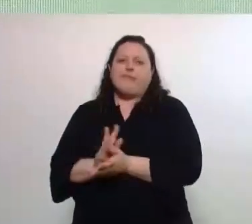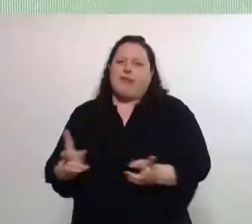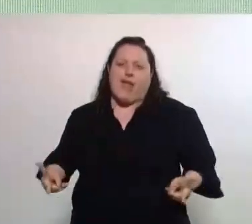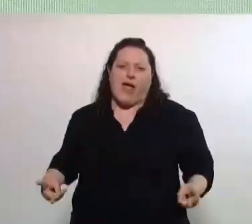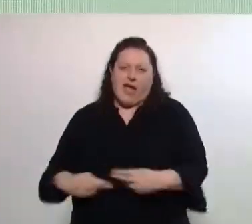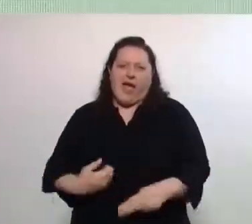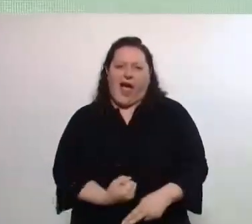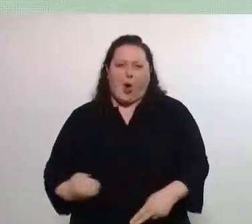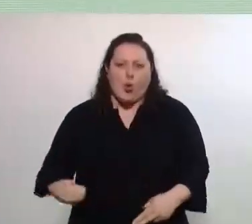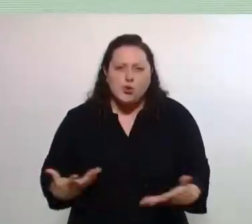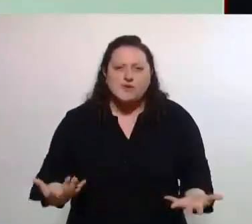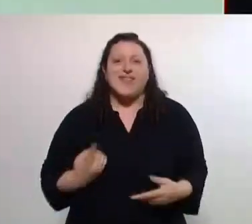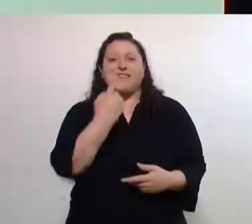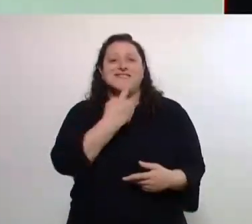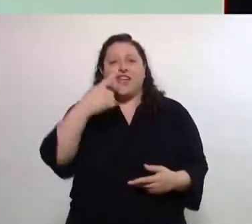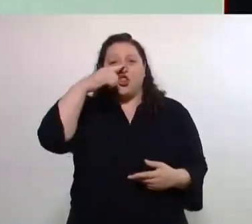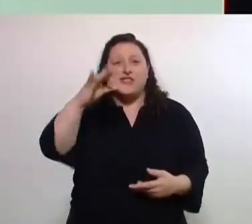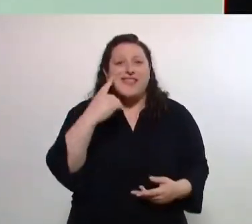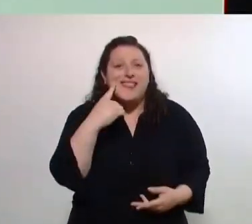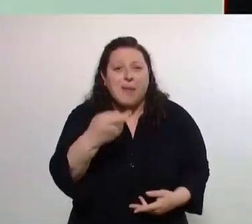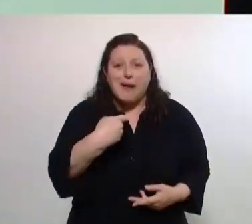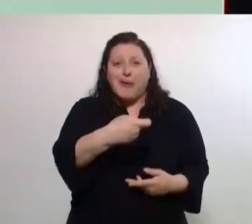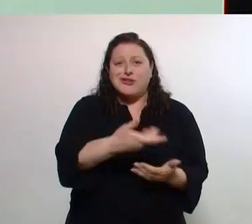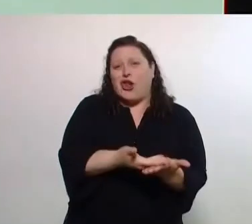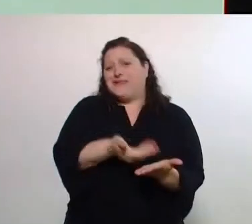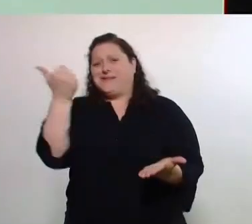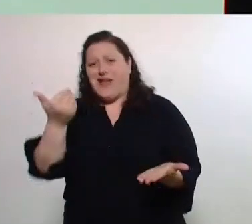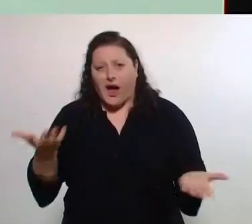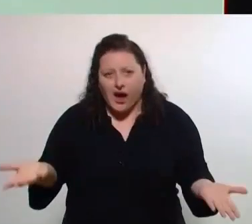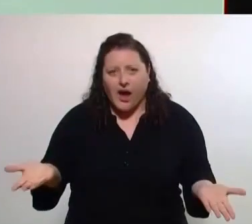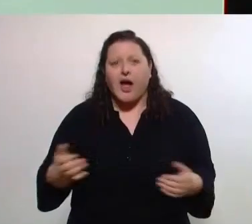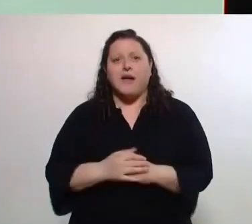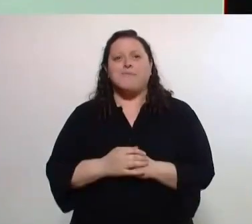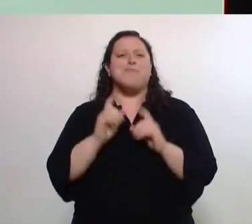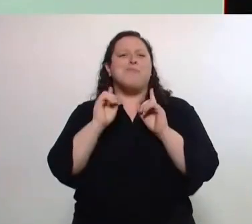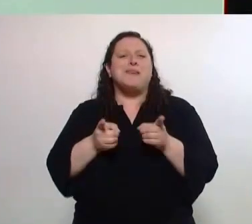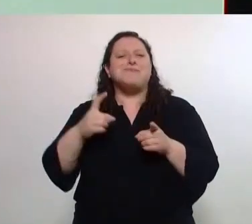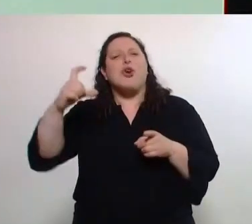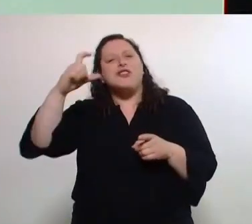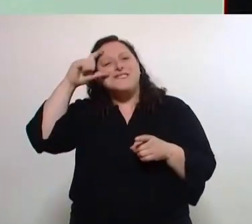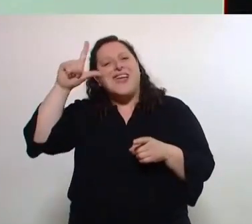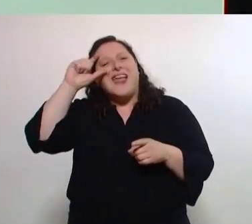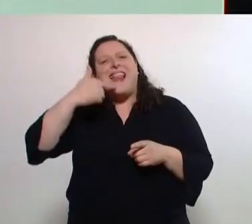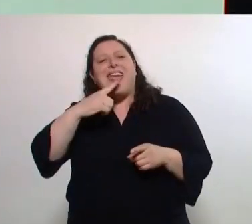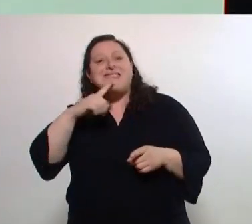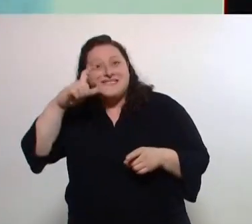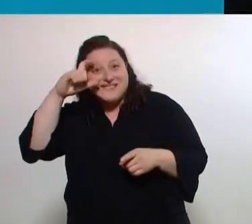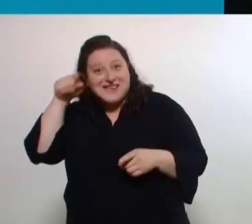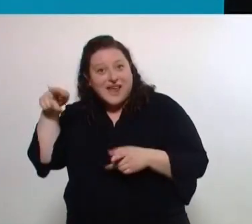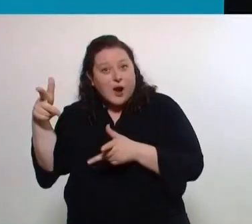ciento setenta mil pensiones y como decía Celeste, con la tristeza y el dolor,